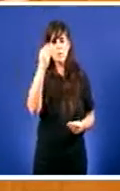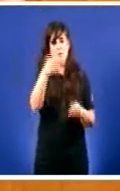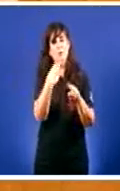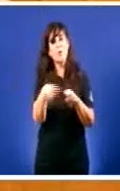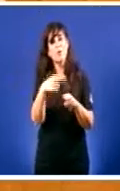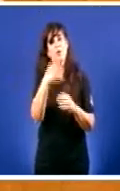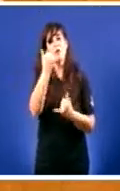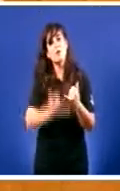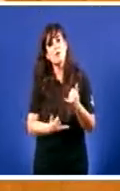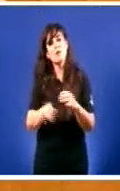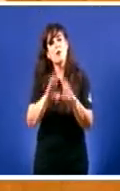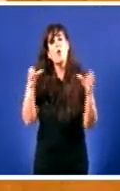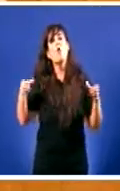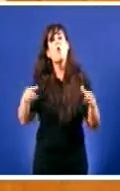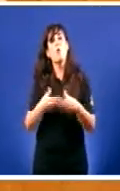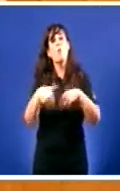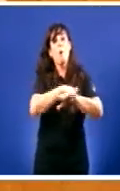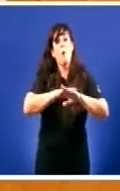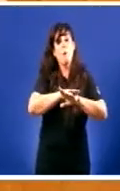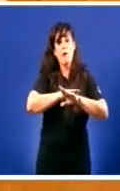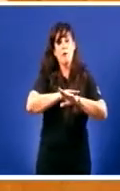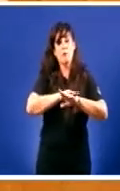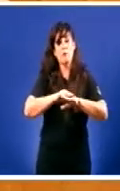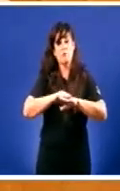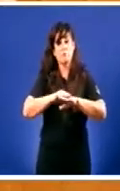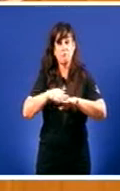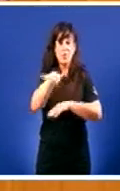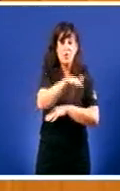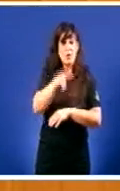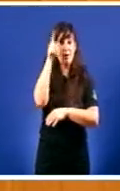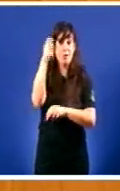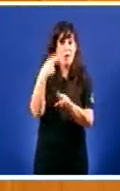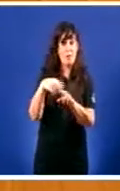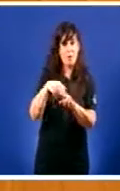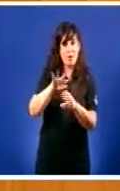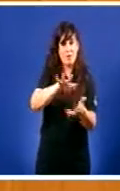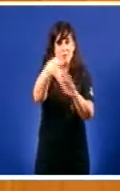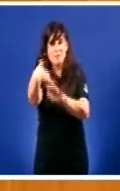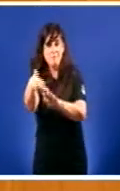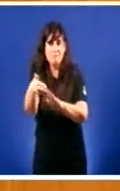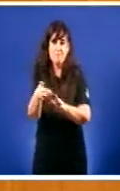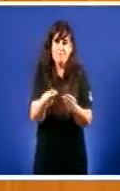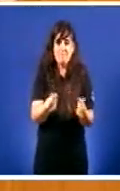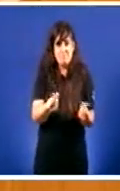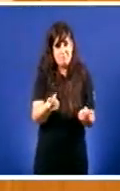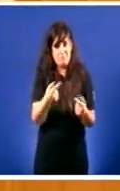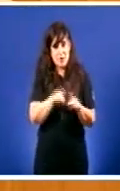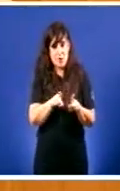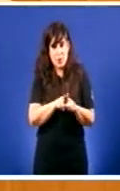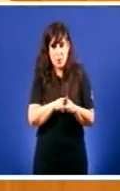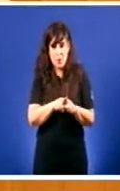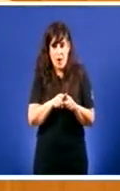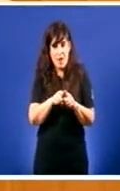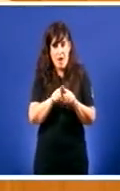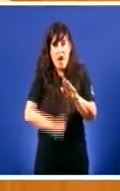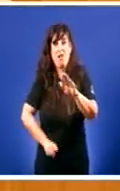a cabo os sucesivos gobernos no rural galego Seixan as apropiadas para o desenvolvimento equilibrado